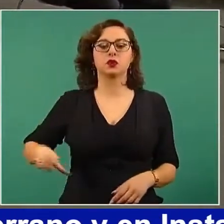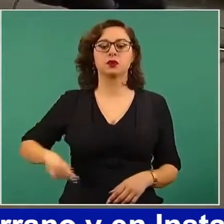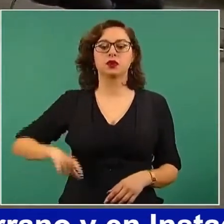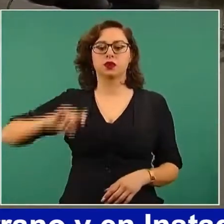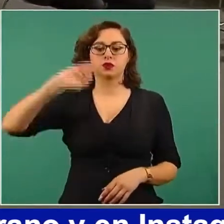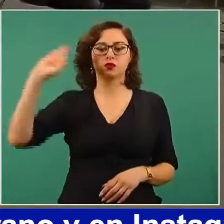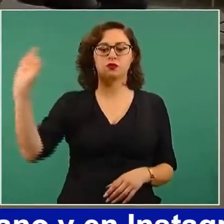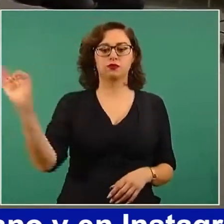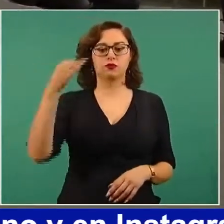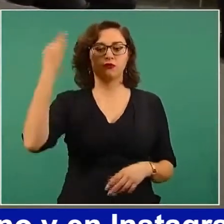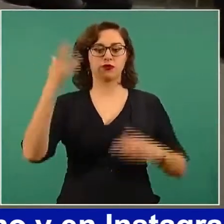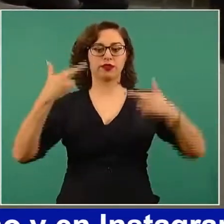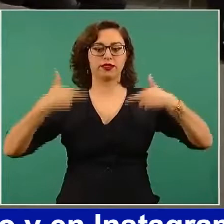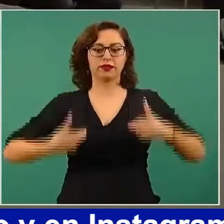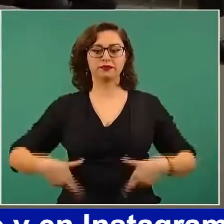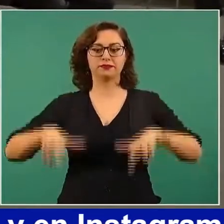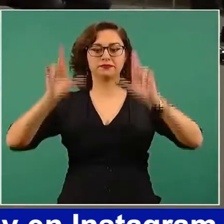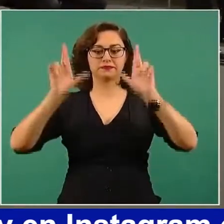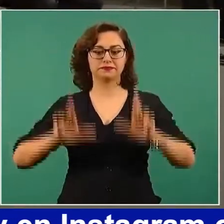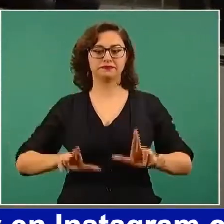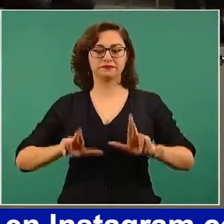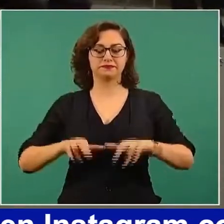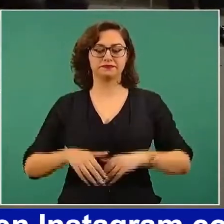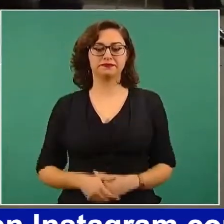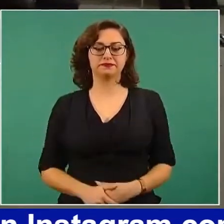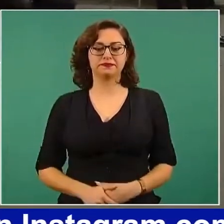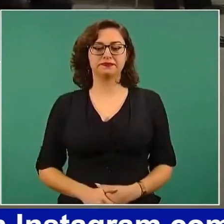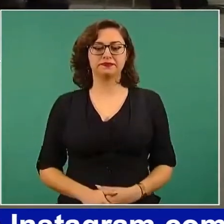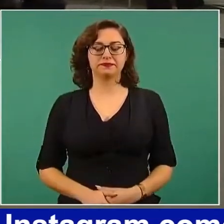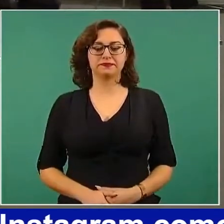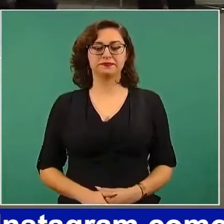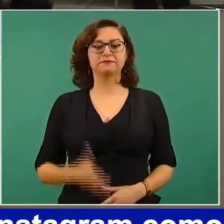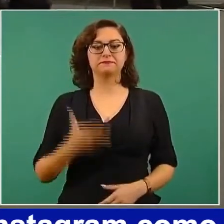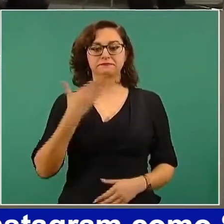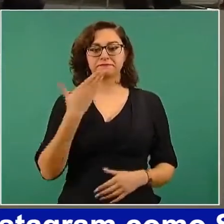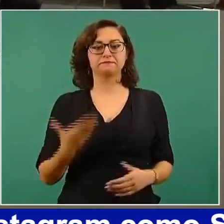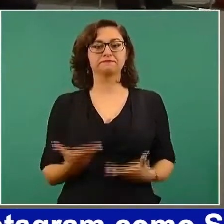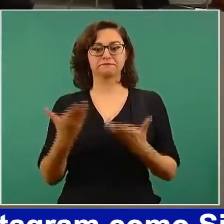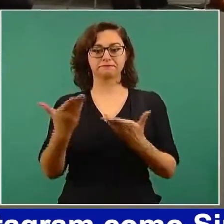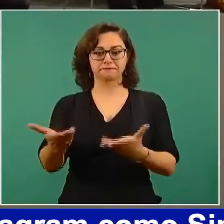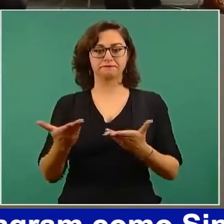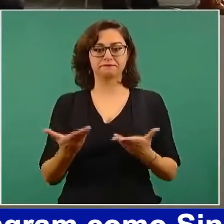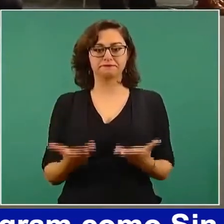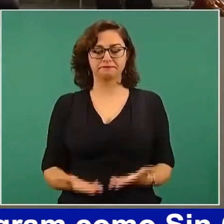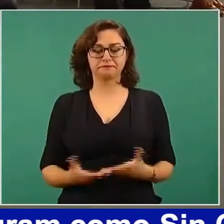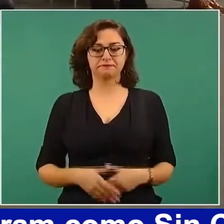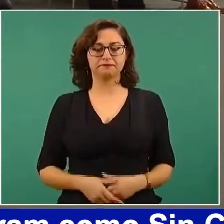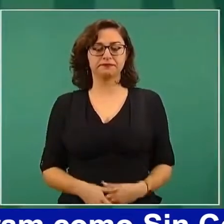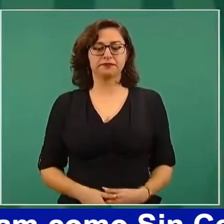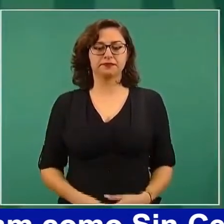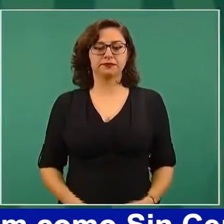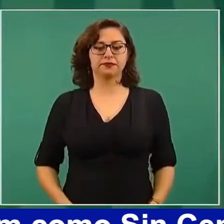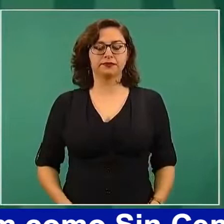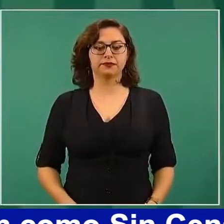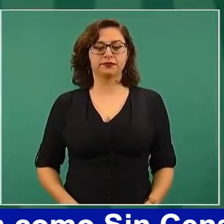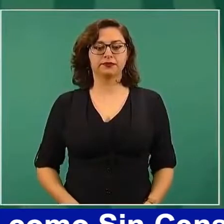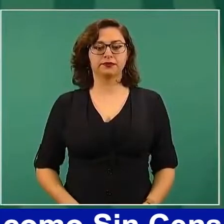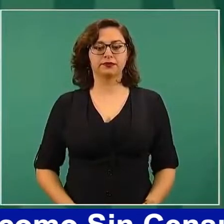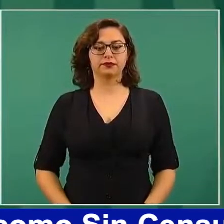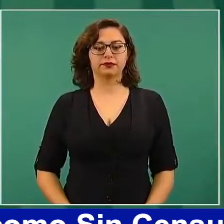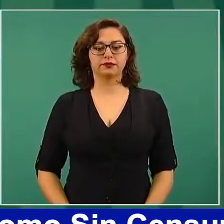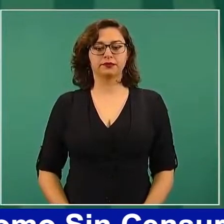República, de la cosa pública de nuestro país. Son bienvenidos. Y vamos a comenzar